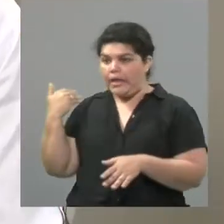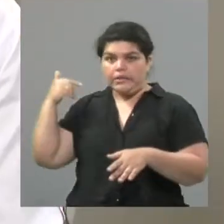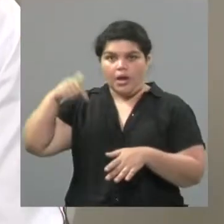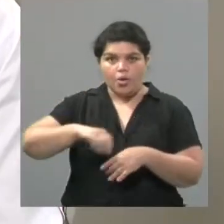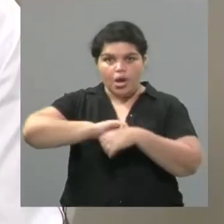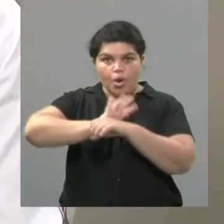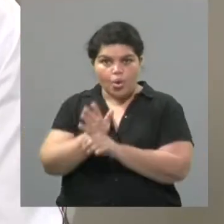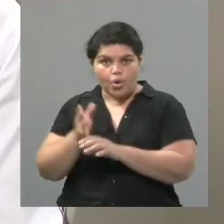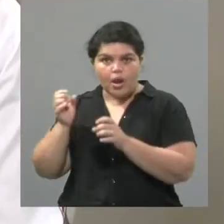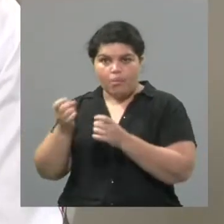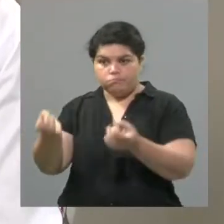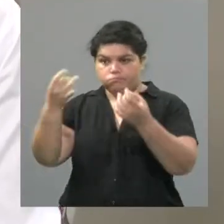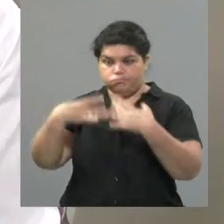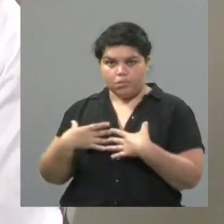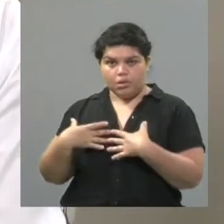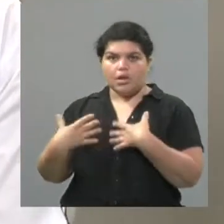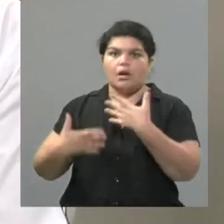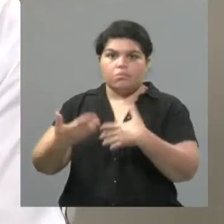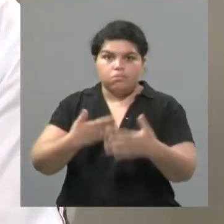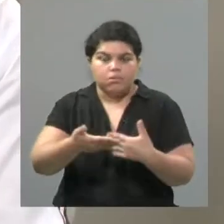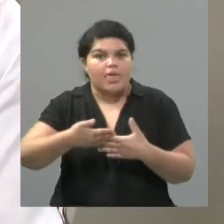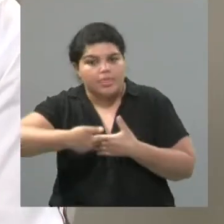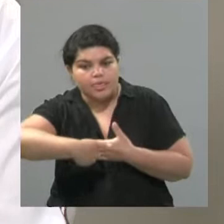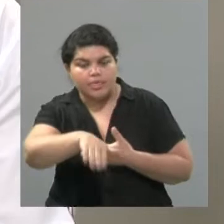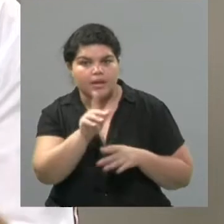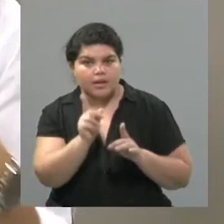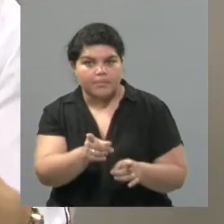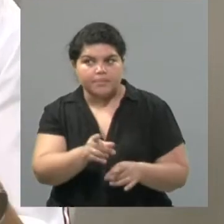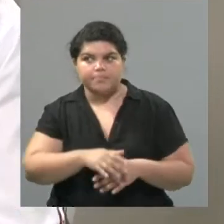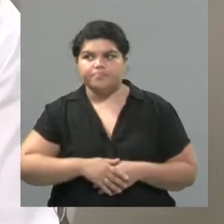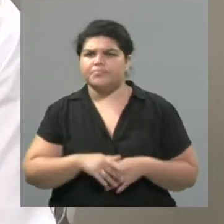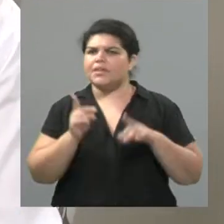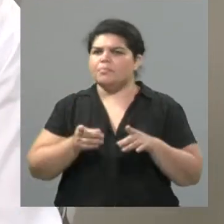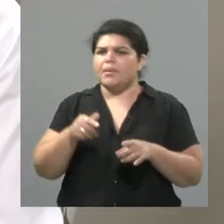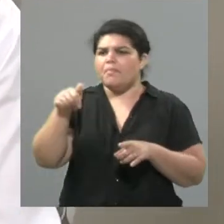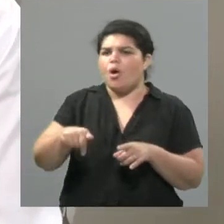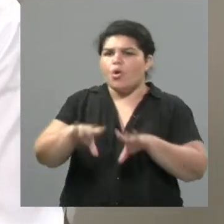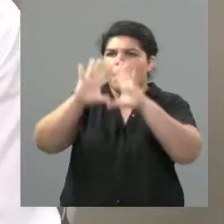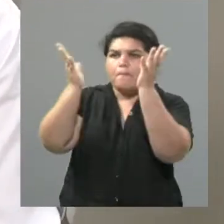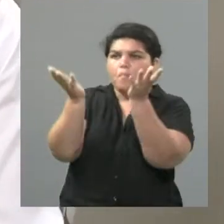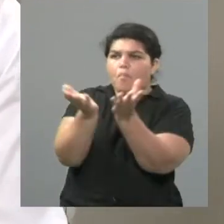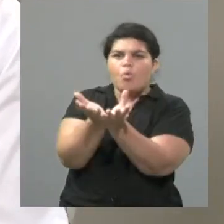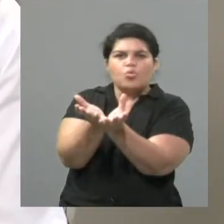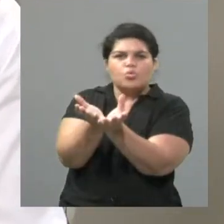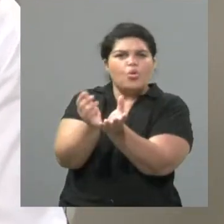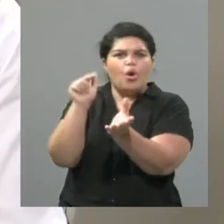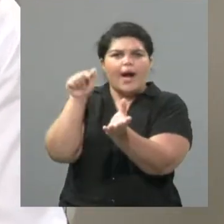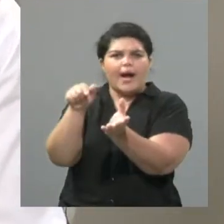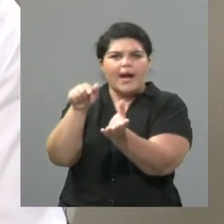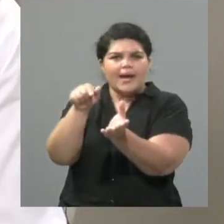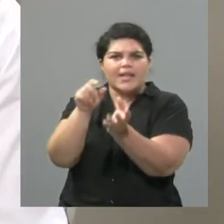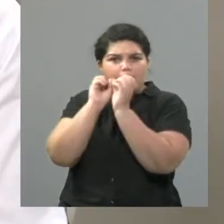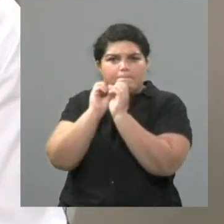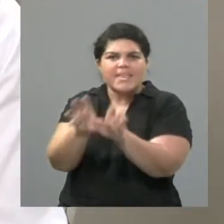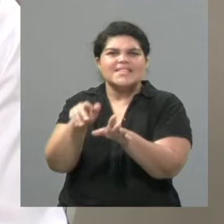la pandemia, más allá del coronavirus, también es una forma que el planeta está hablando y nos está pidiendo ayuda. Por